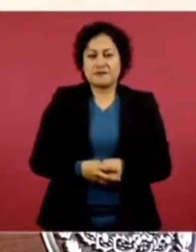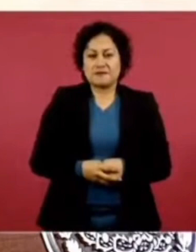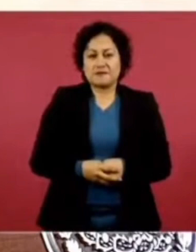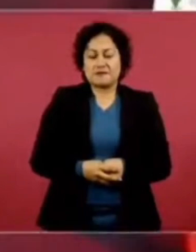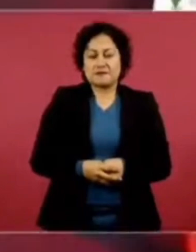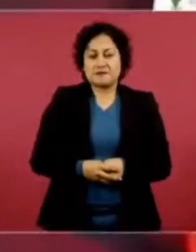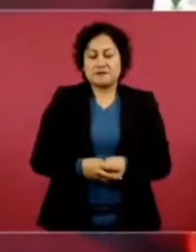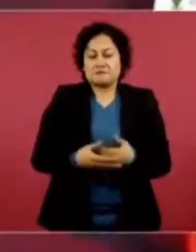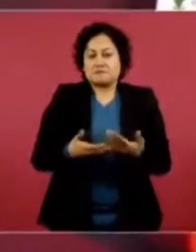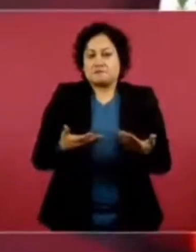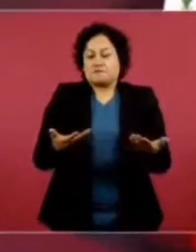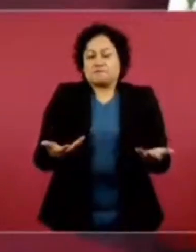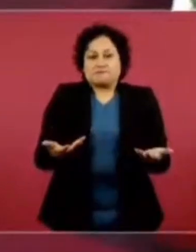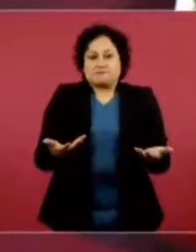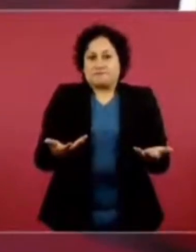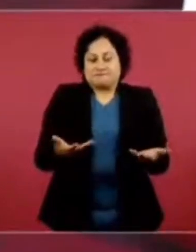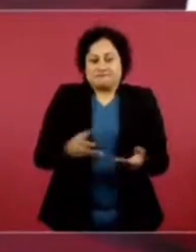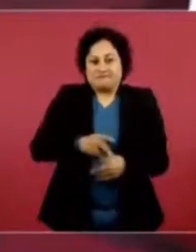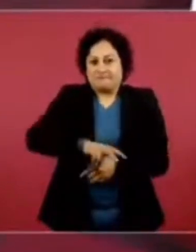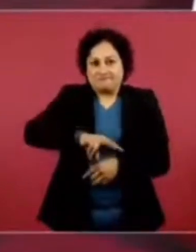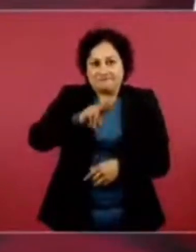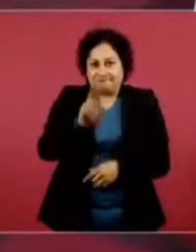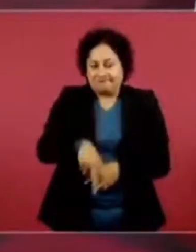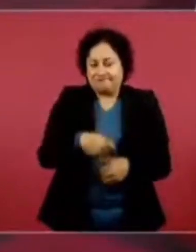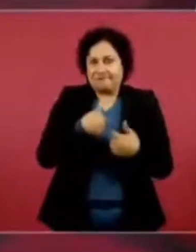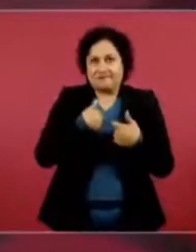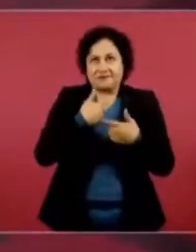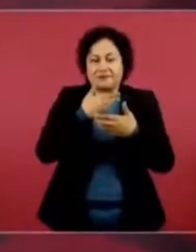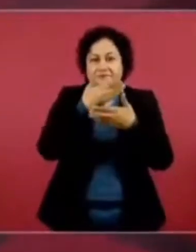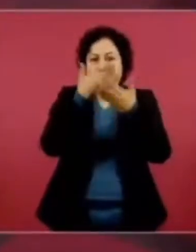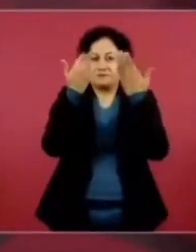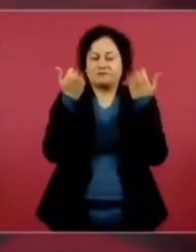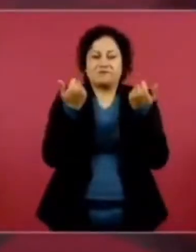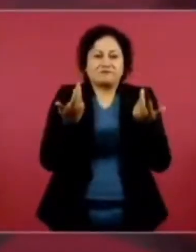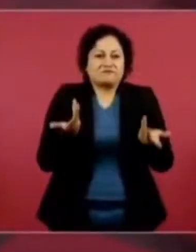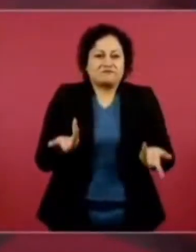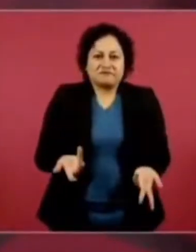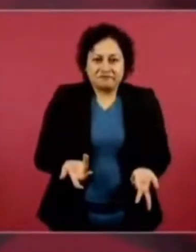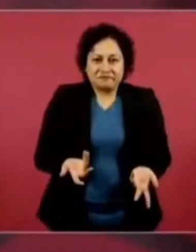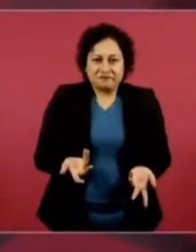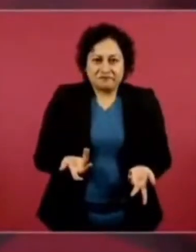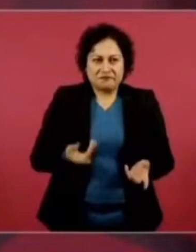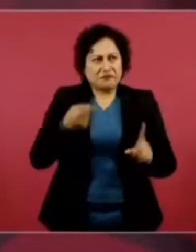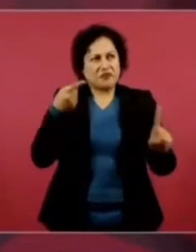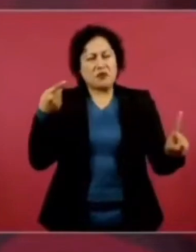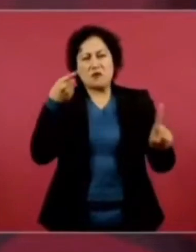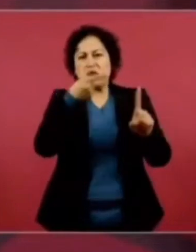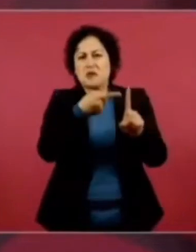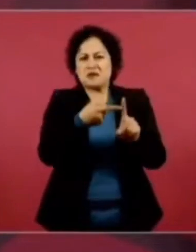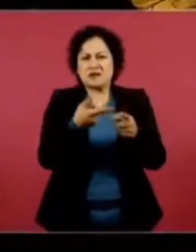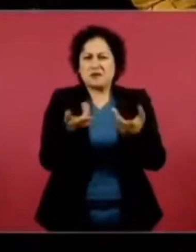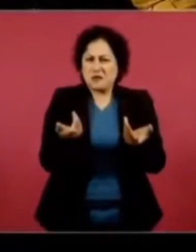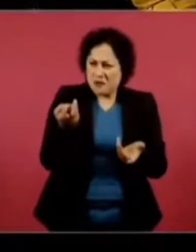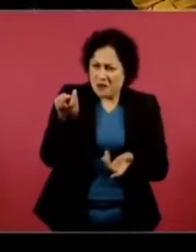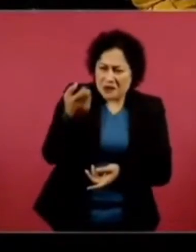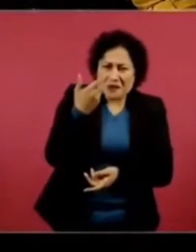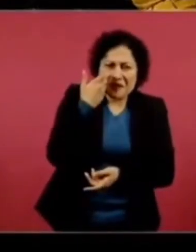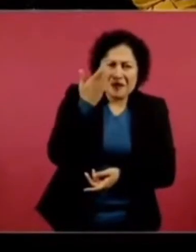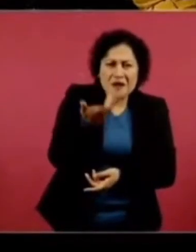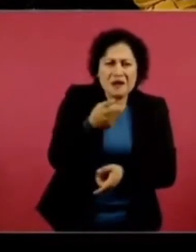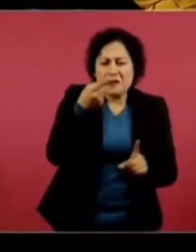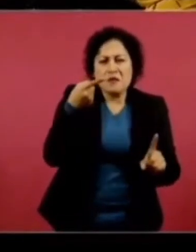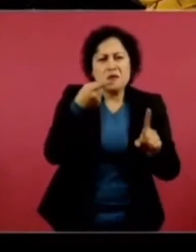No sé cuál es el motivo, ¿no?, por esta